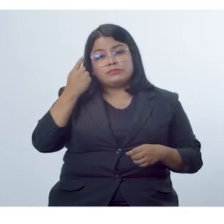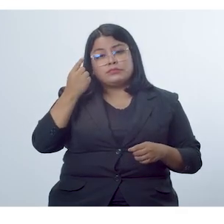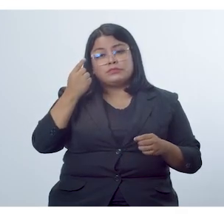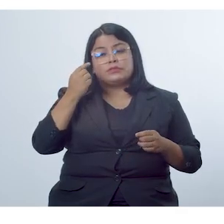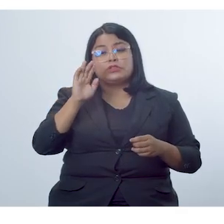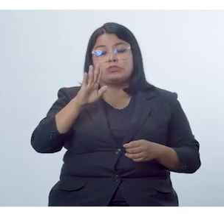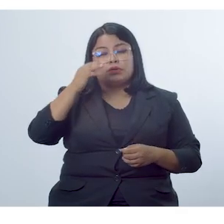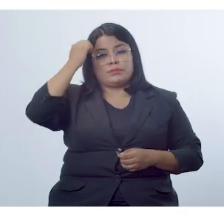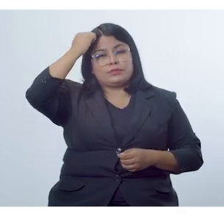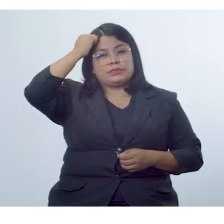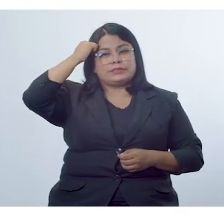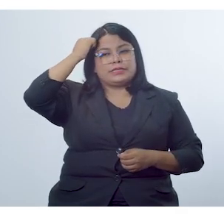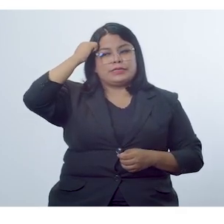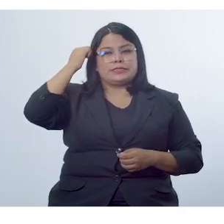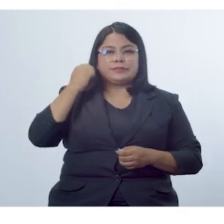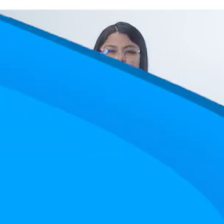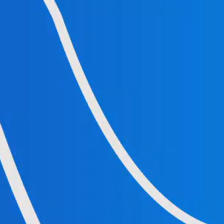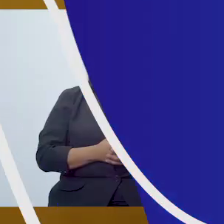aprendizaje.